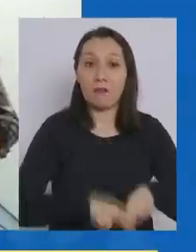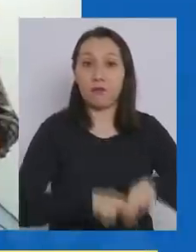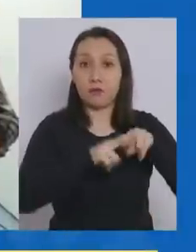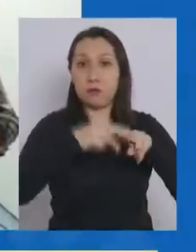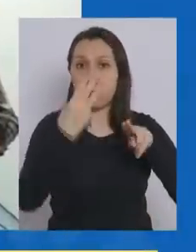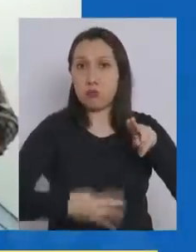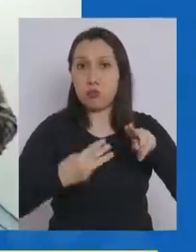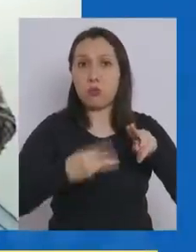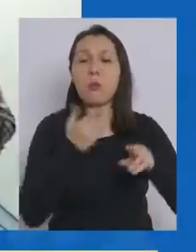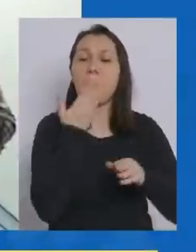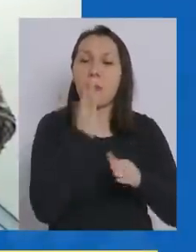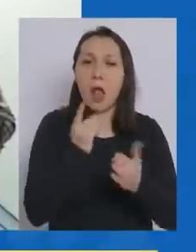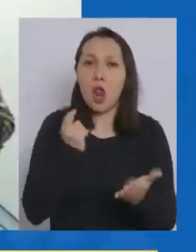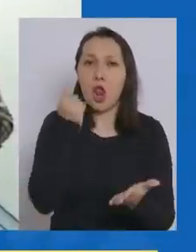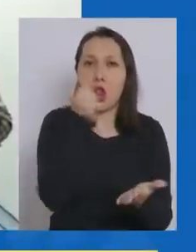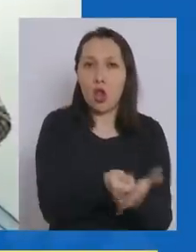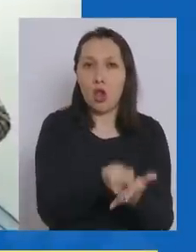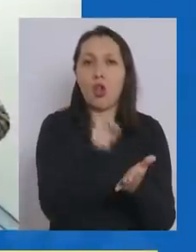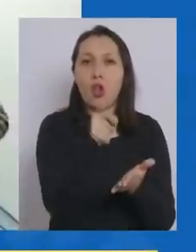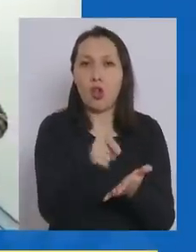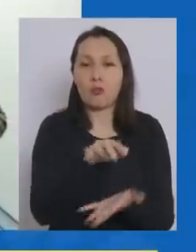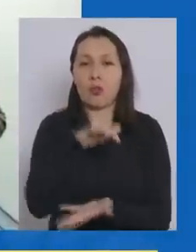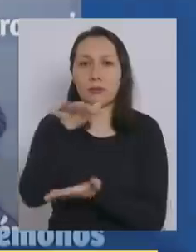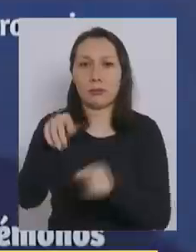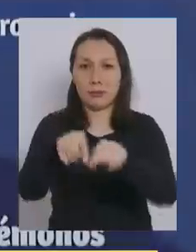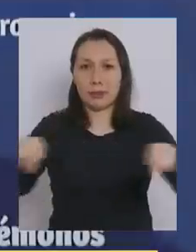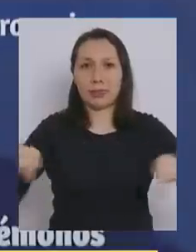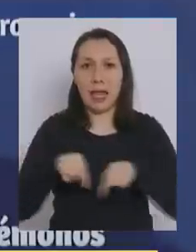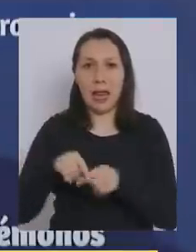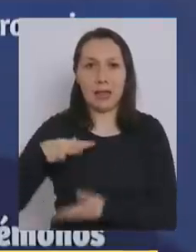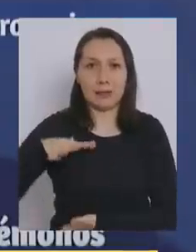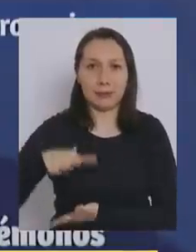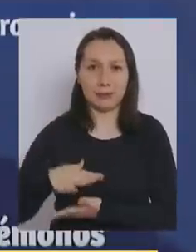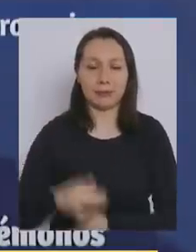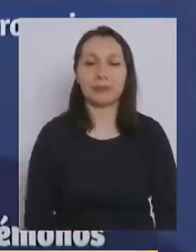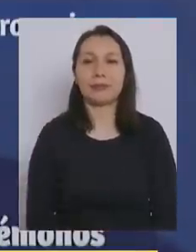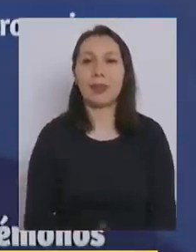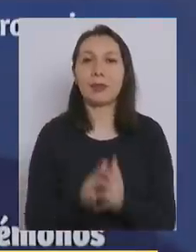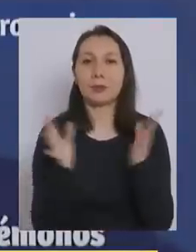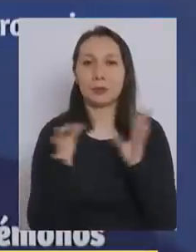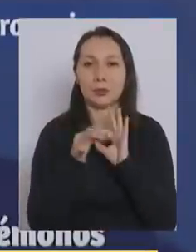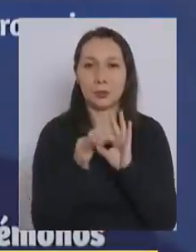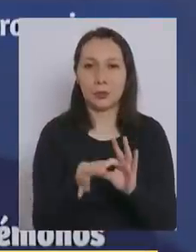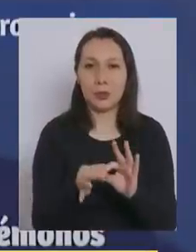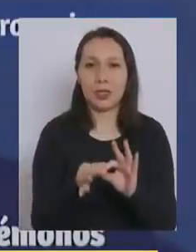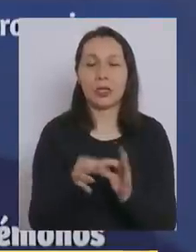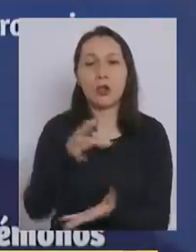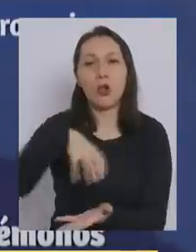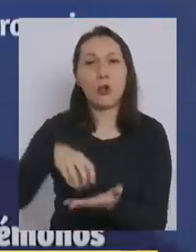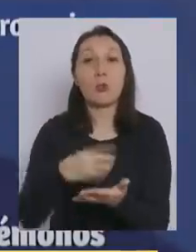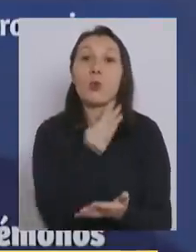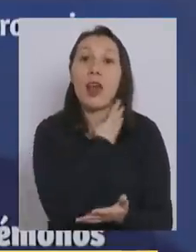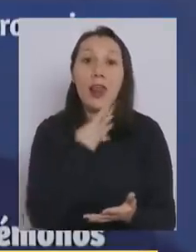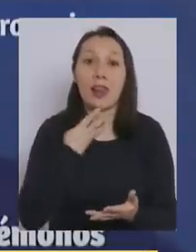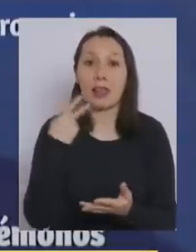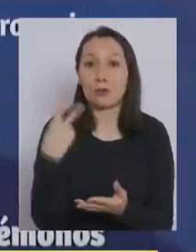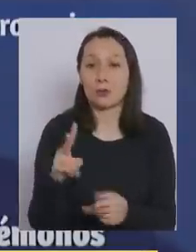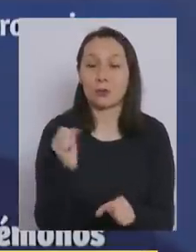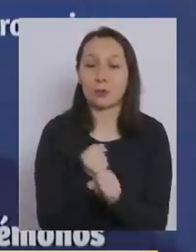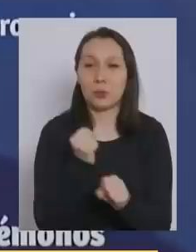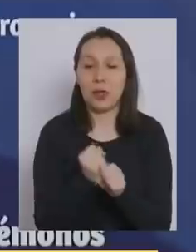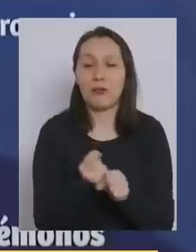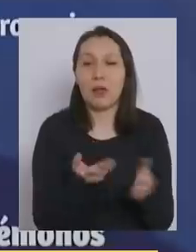de la municipalidad nosotros implementáramos esta sala. Muchas gracias a la comuna de Renca por su trabajo.